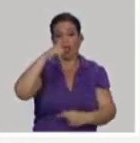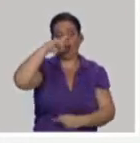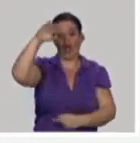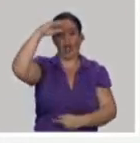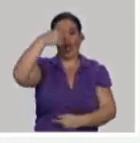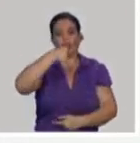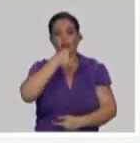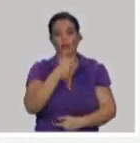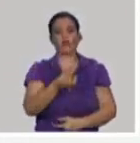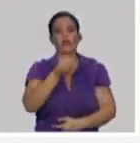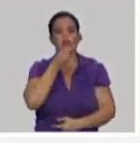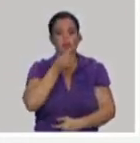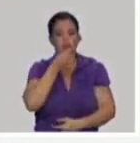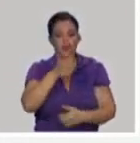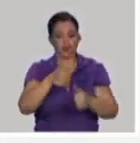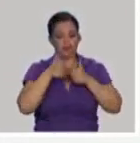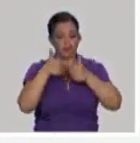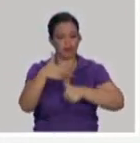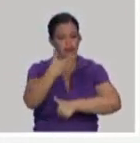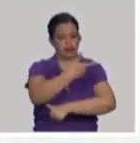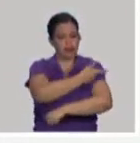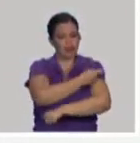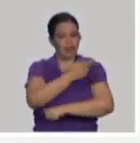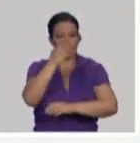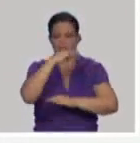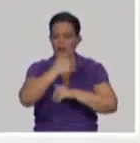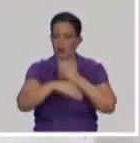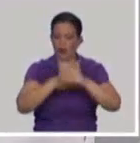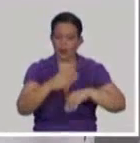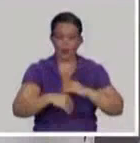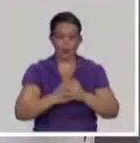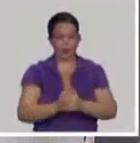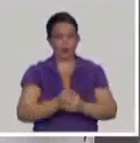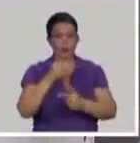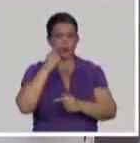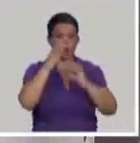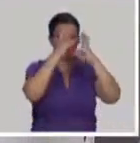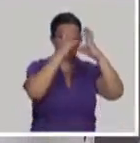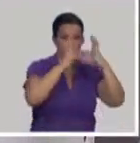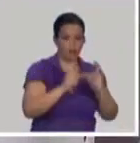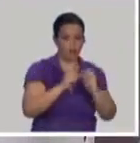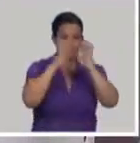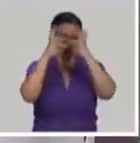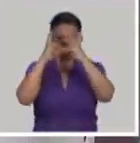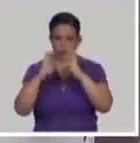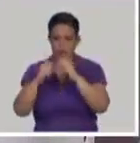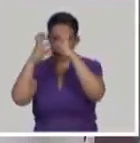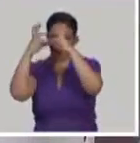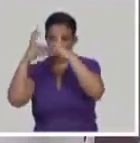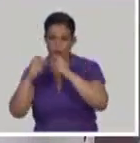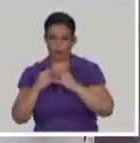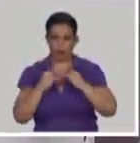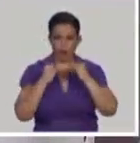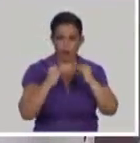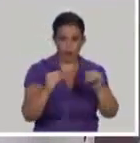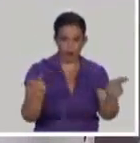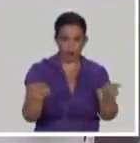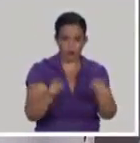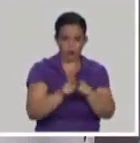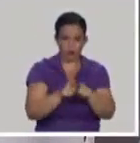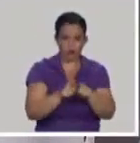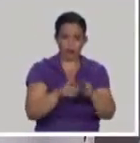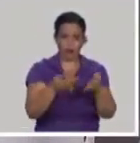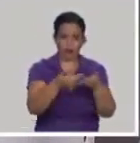administrar una vacuna. Entonces, bueno, con todos estos elementos de la fase 1, de la fase 2, de la fase 3, entonces confirmaríamos aquello que un día llegamos